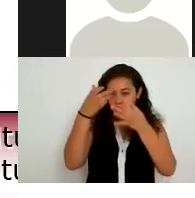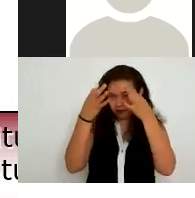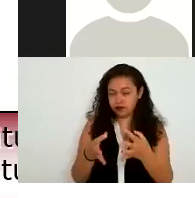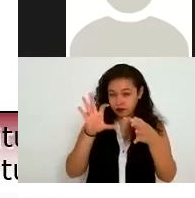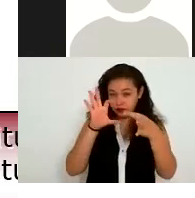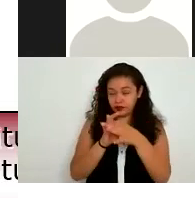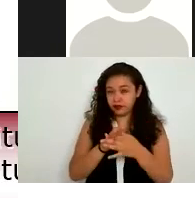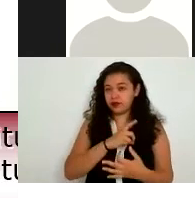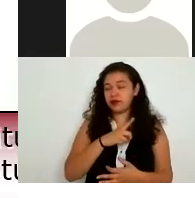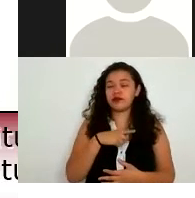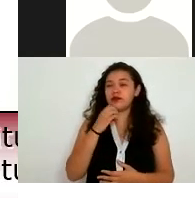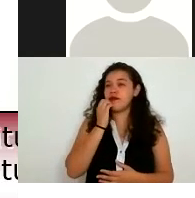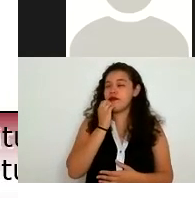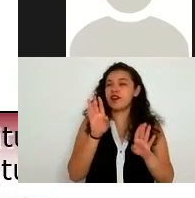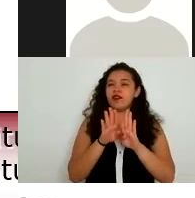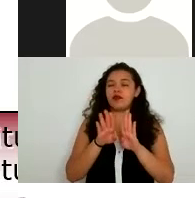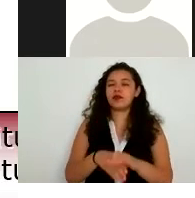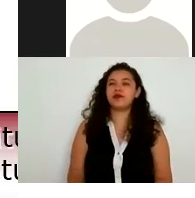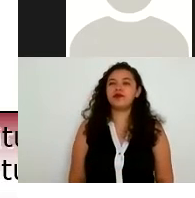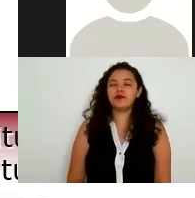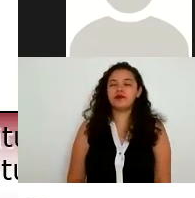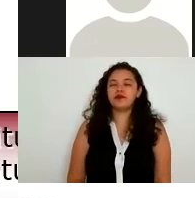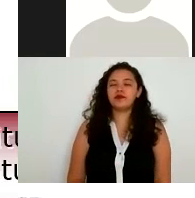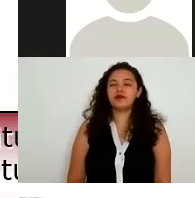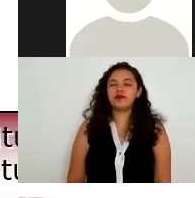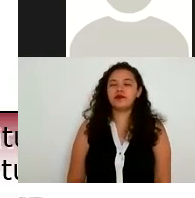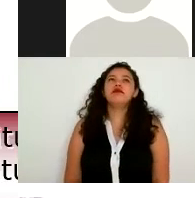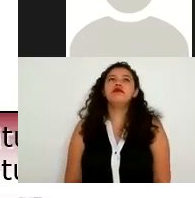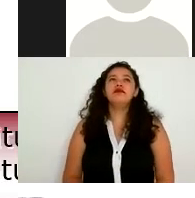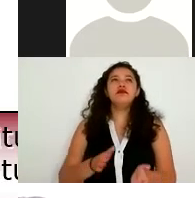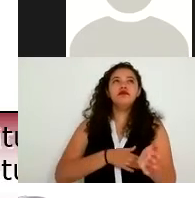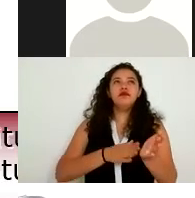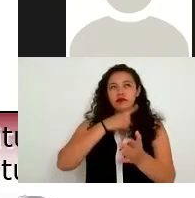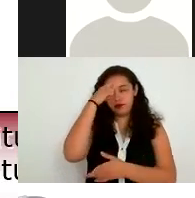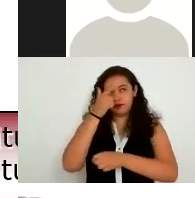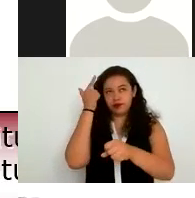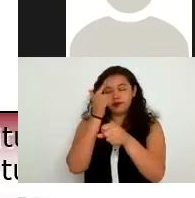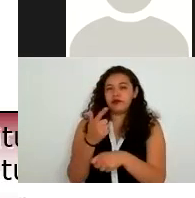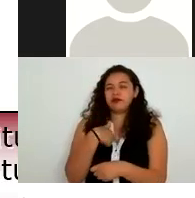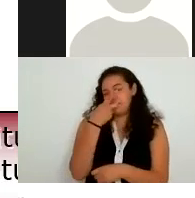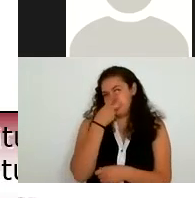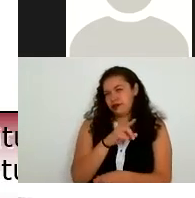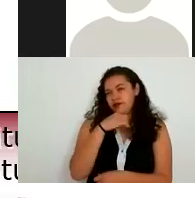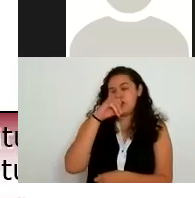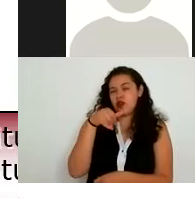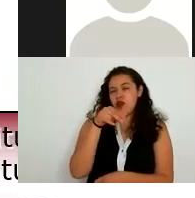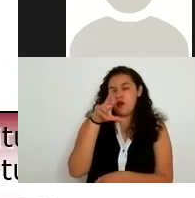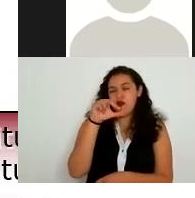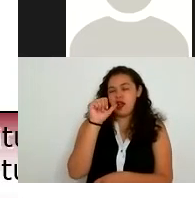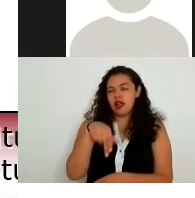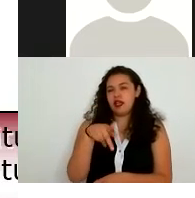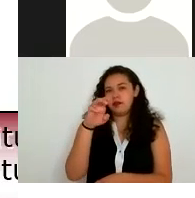básicamente los documentos de identificación o si yo yo me ostento como Juan Pérez una vez